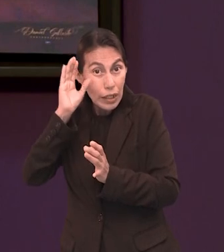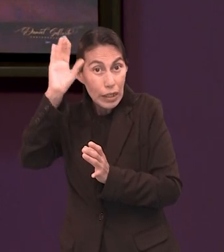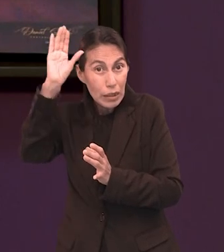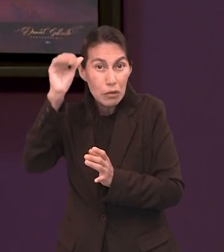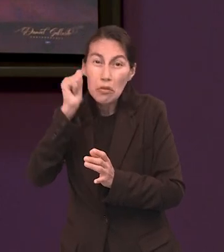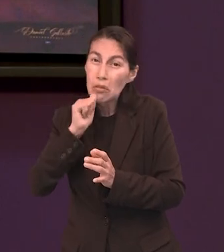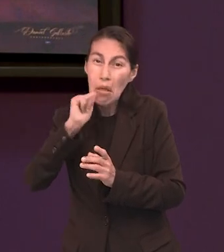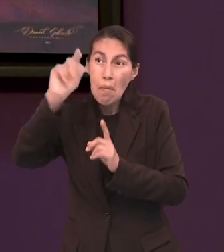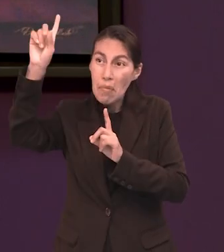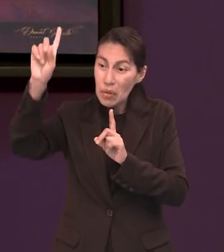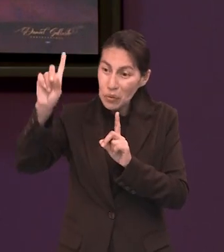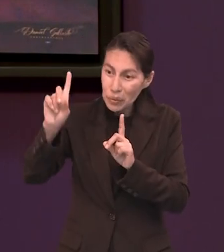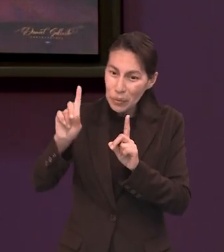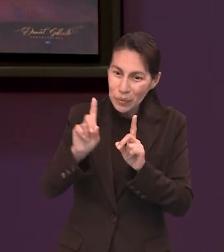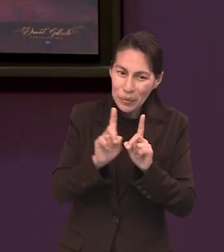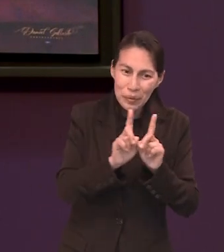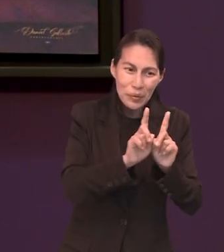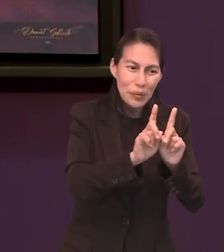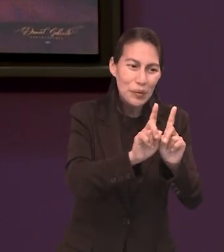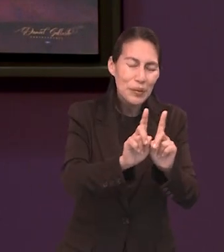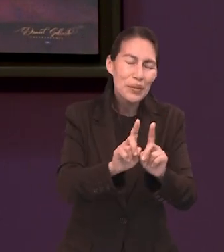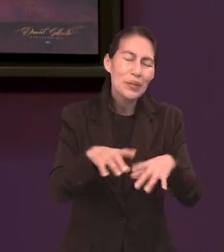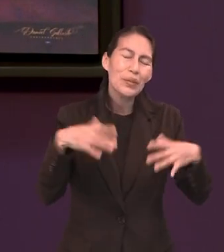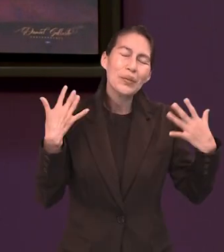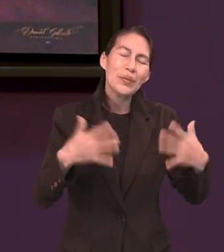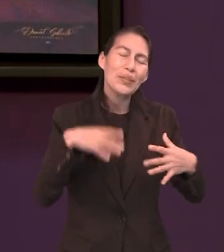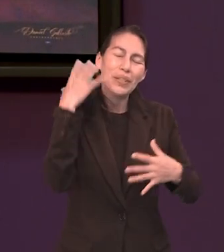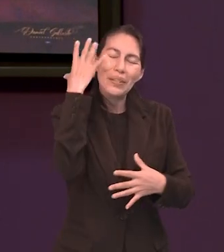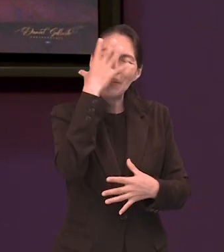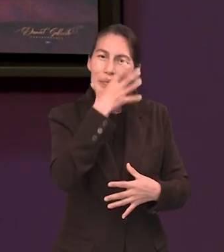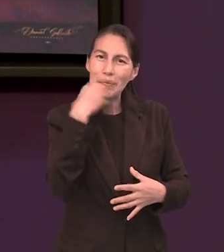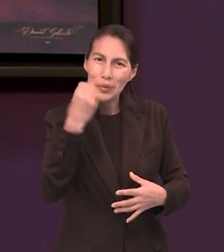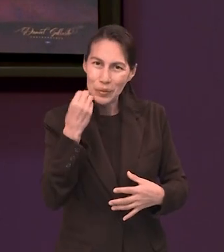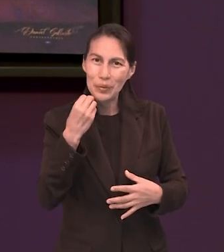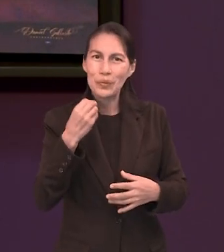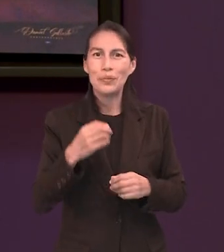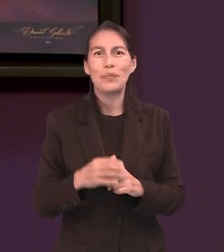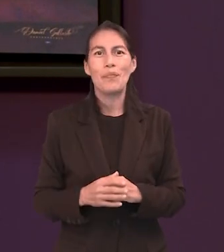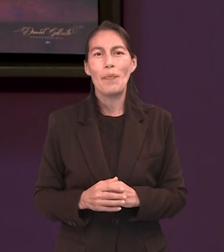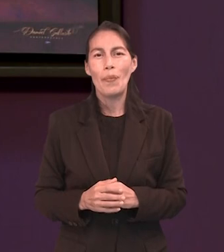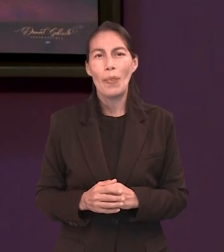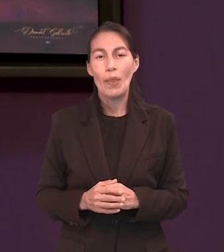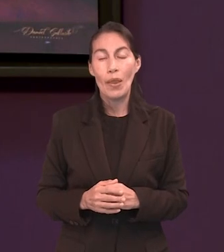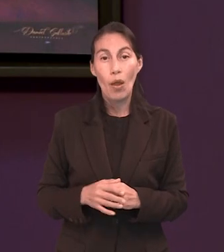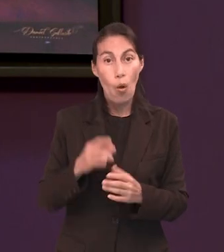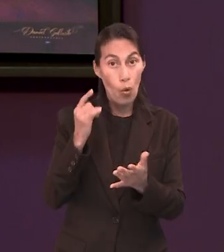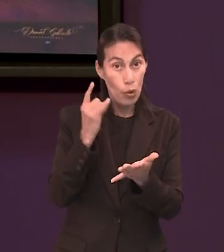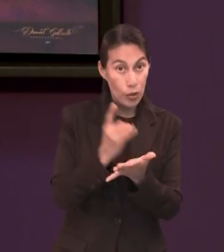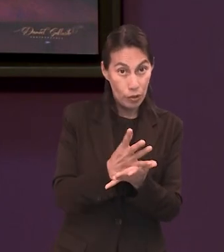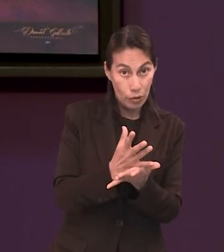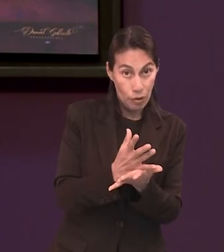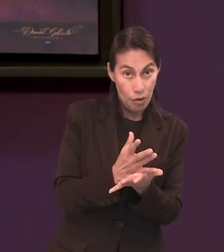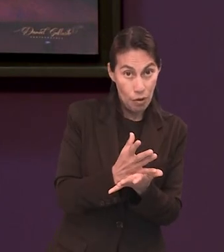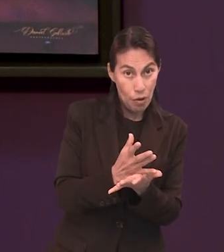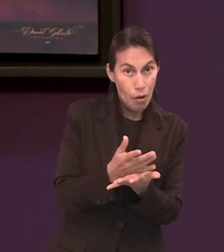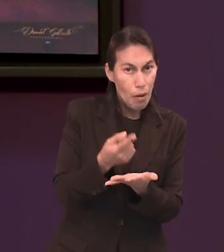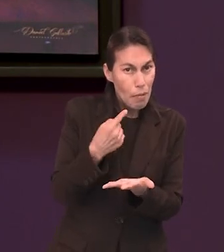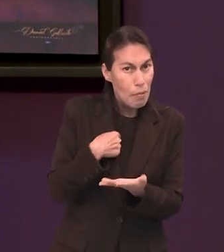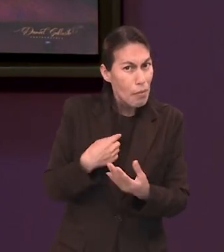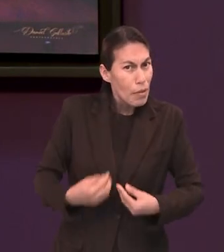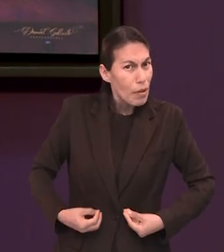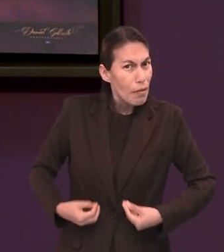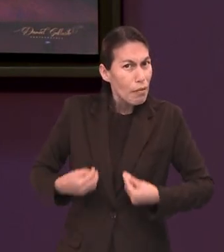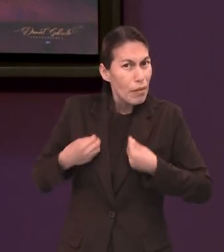Jesús o Cristo siempre va a estar con nosotros. Esa es una promesa que no vamos a estar solos.